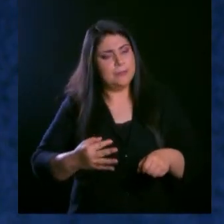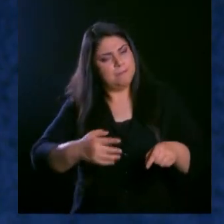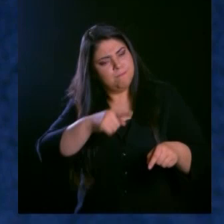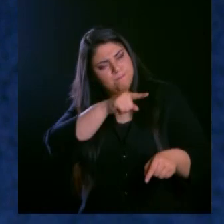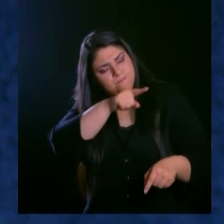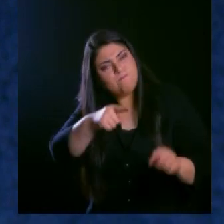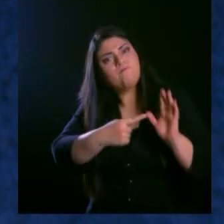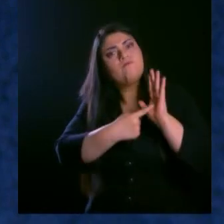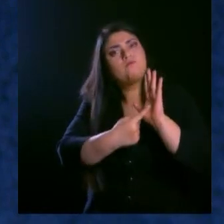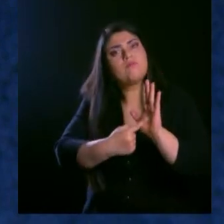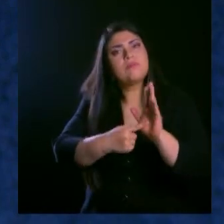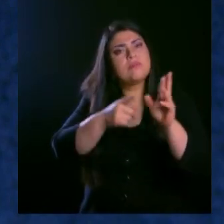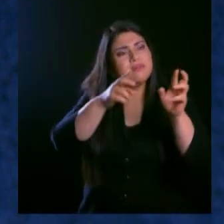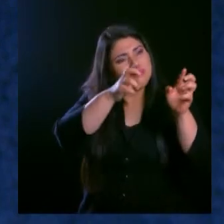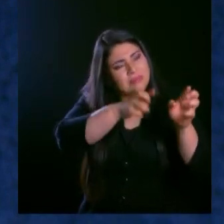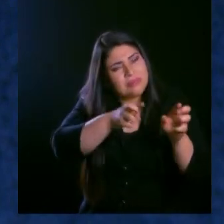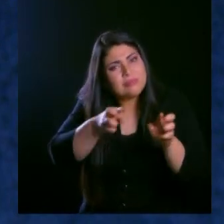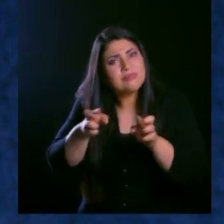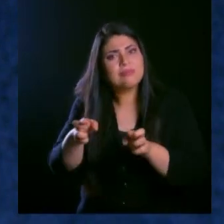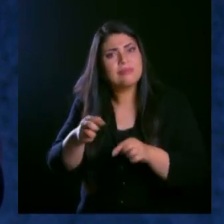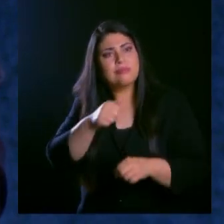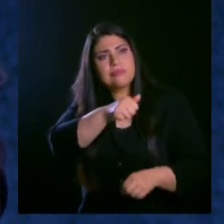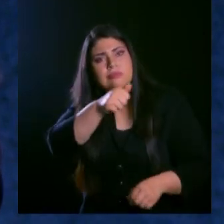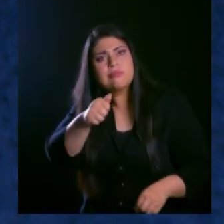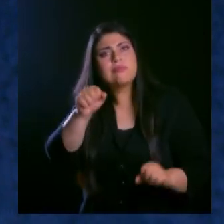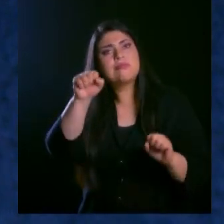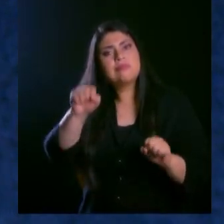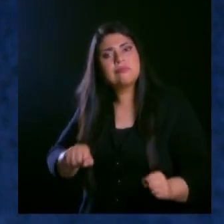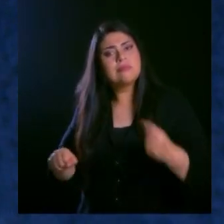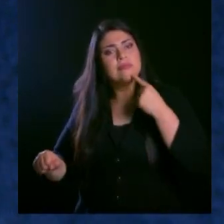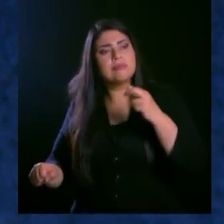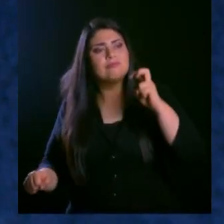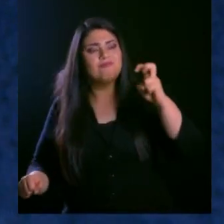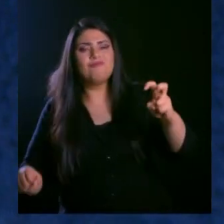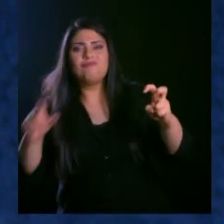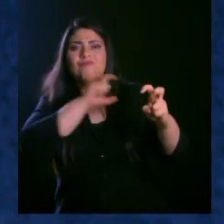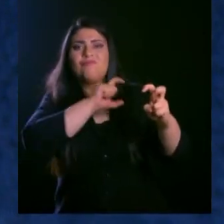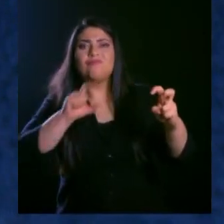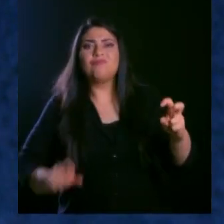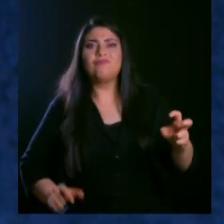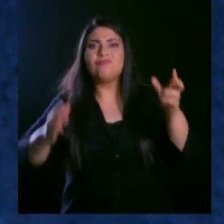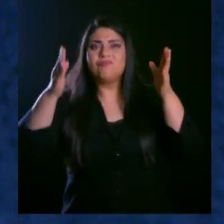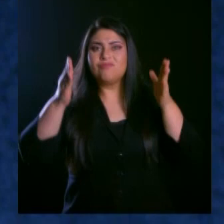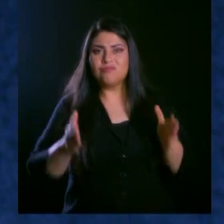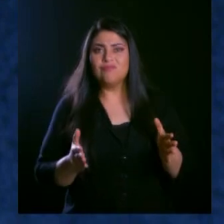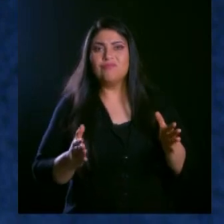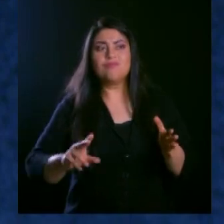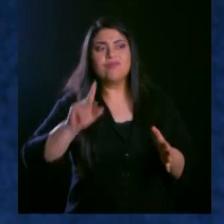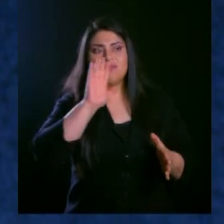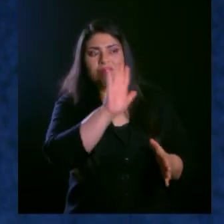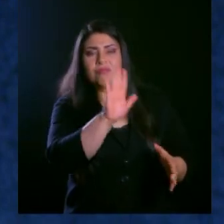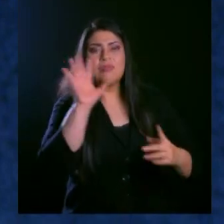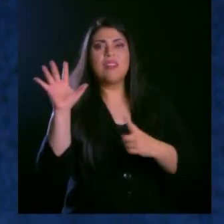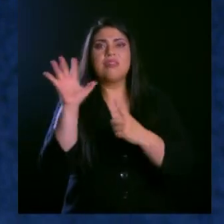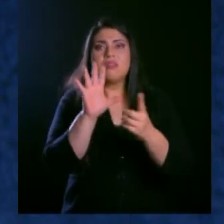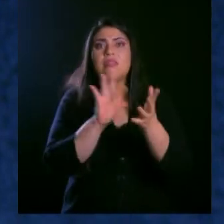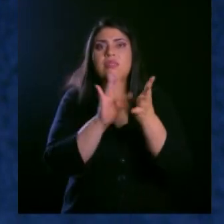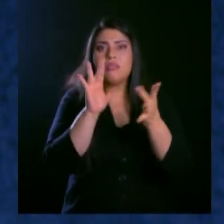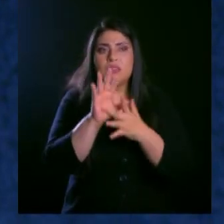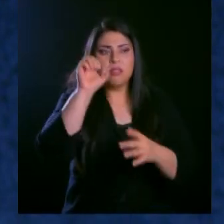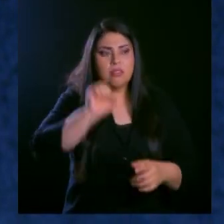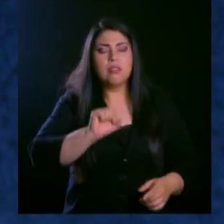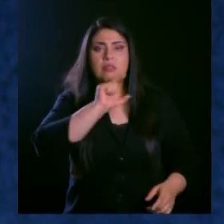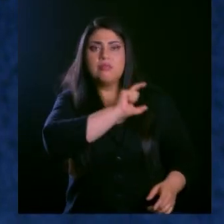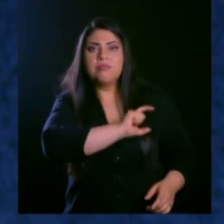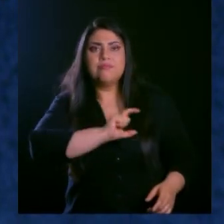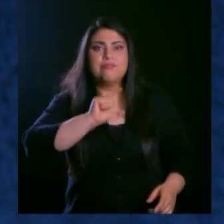están allí son personas a quien podemos decir cristianos. que son discípulos de Jesús, que su comportamiento es